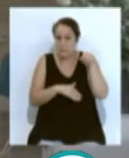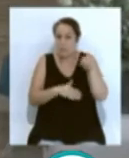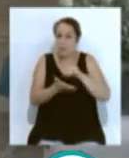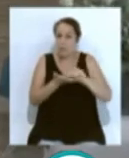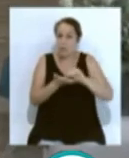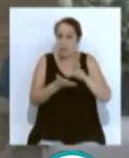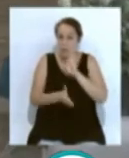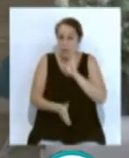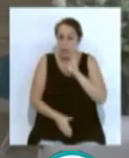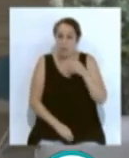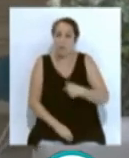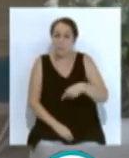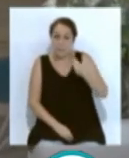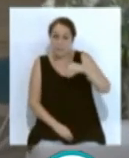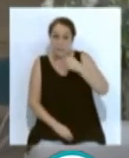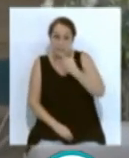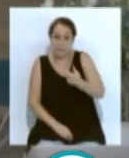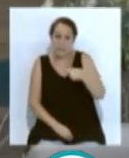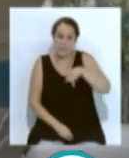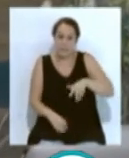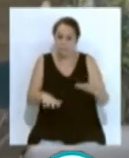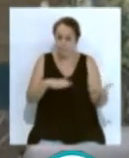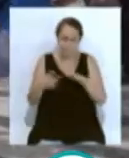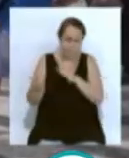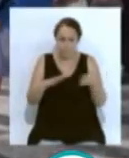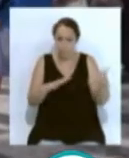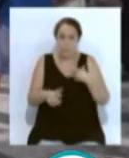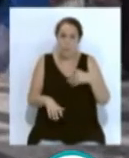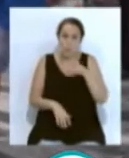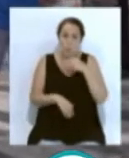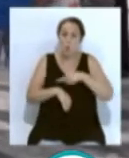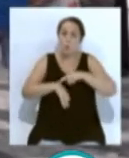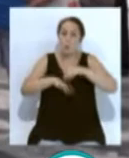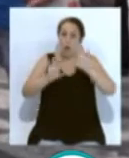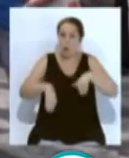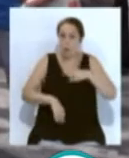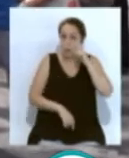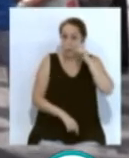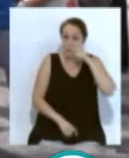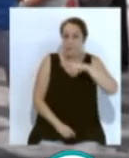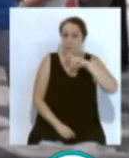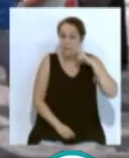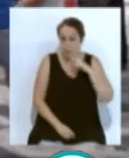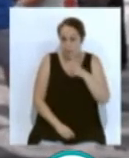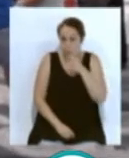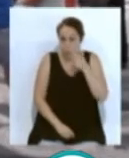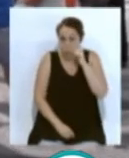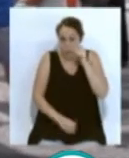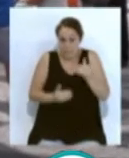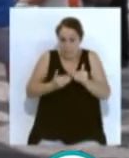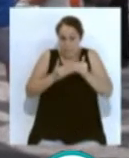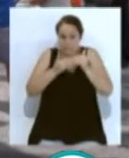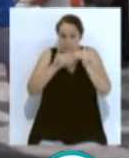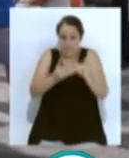Demarías, Tebaidén evidencia el peso de las reservas de última hora, ya que los turistas han retrasado sus desplazamientos con la vista